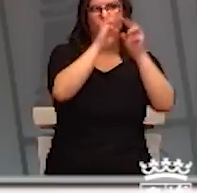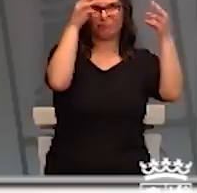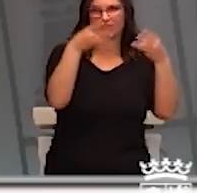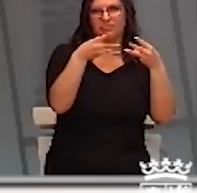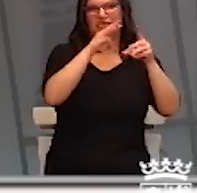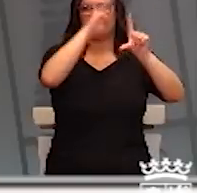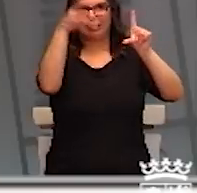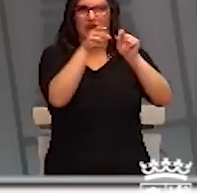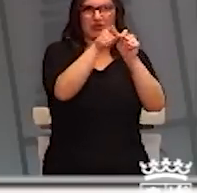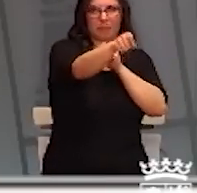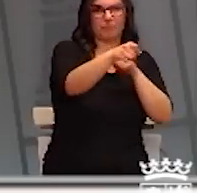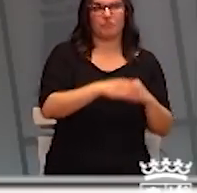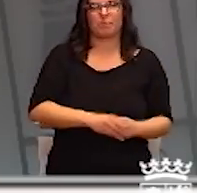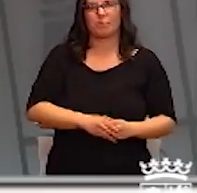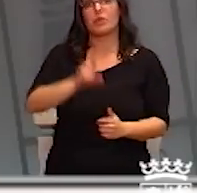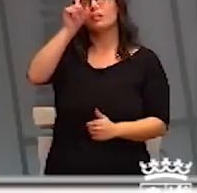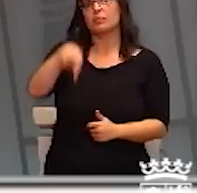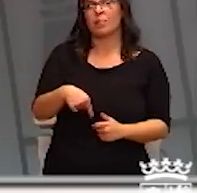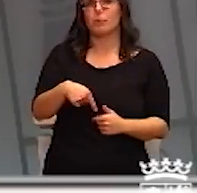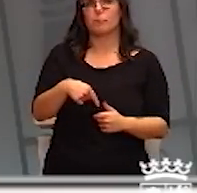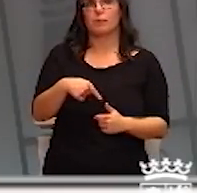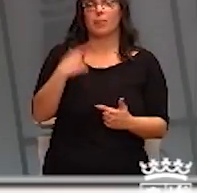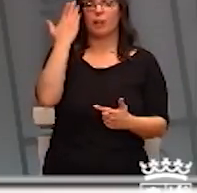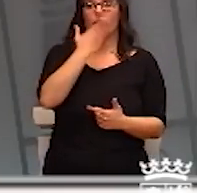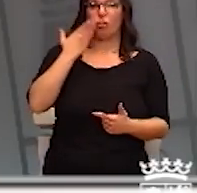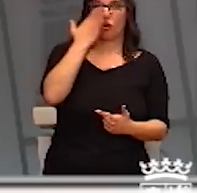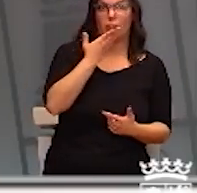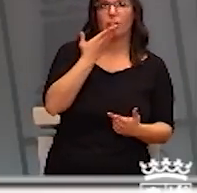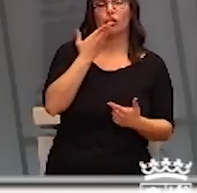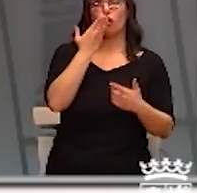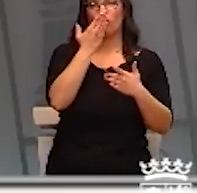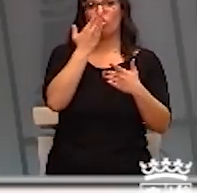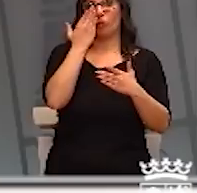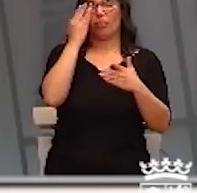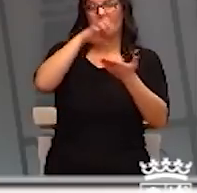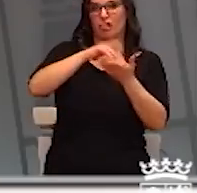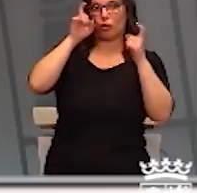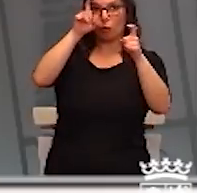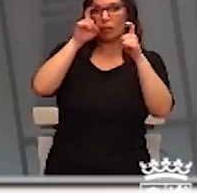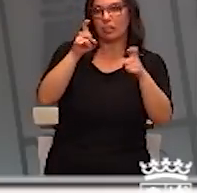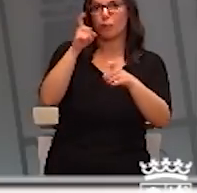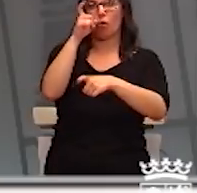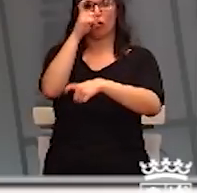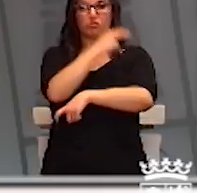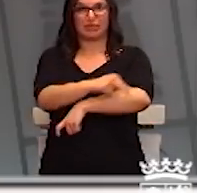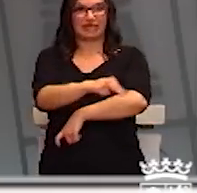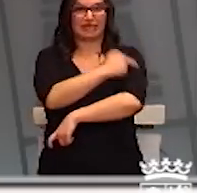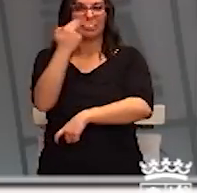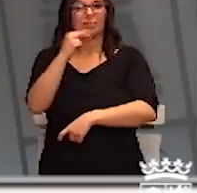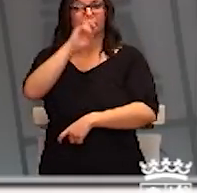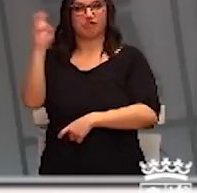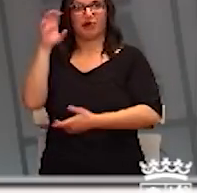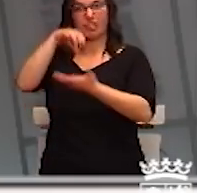se van a tomar medidas a adoptar por el cierre de centros educativos sociosanitarios y de prestación de servicios sociales para permitir el cuidado